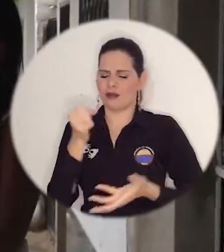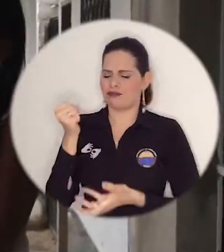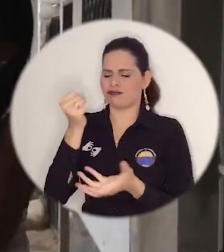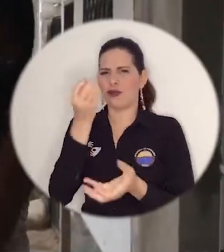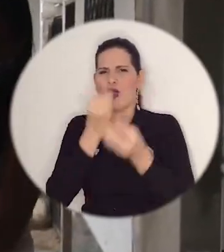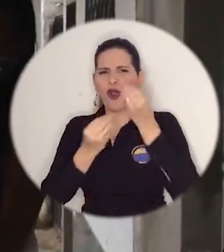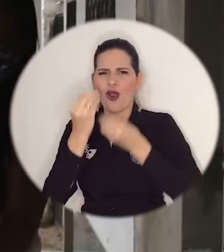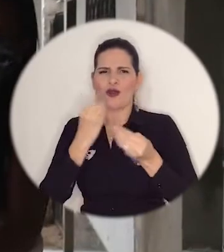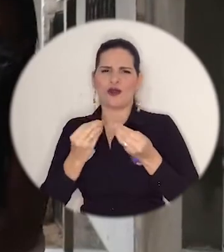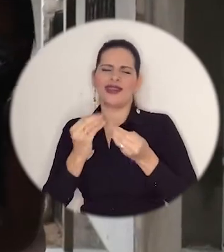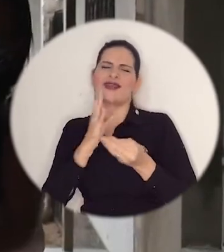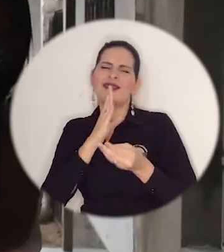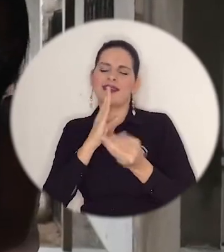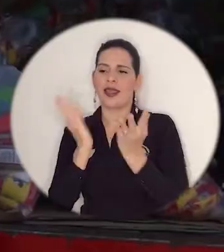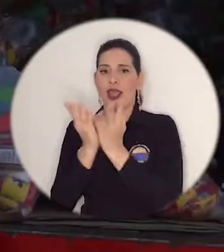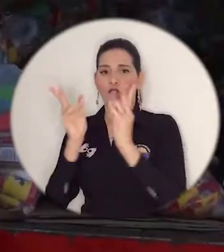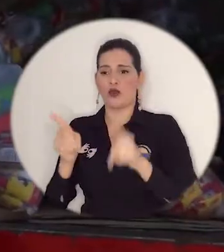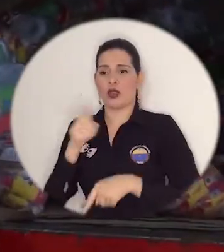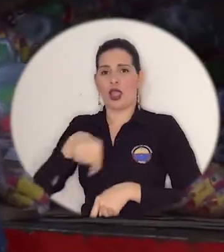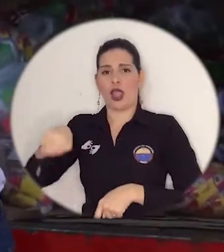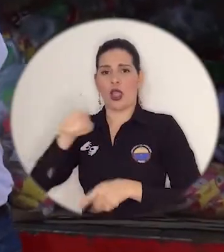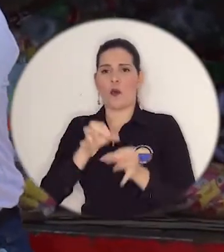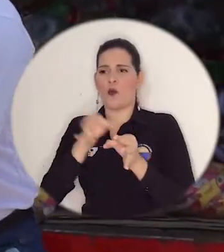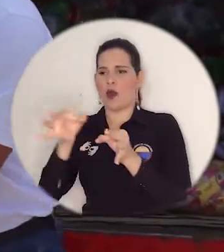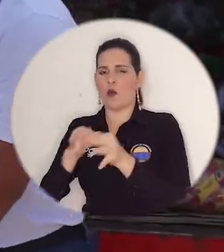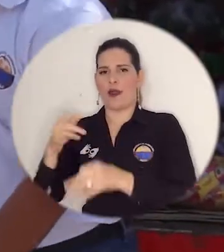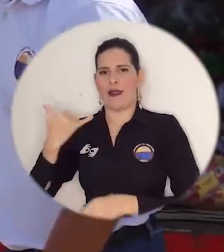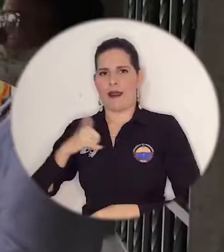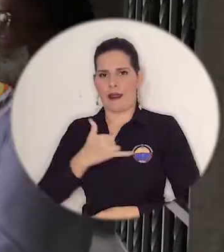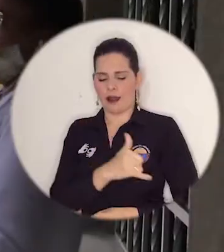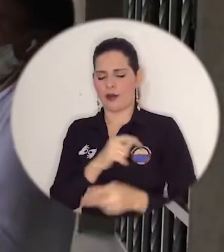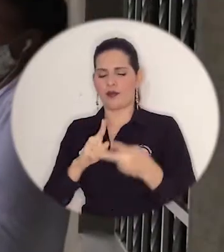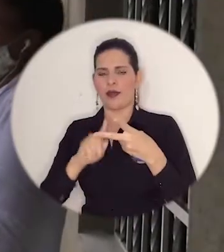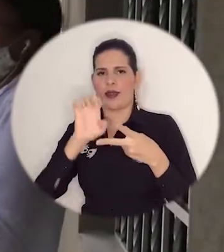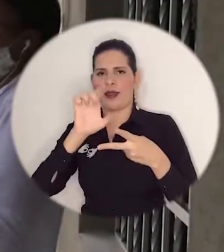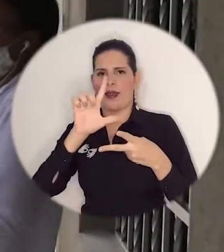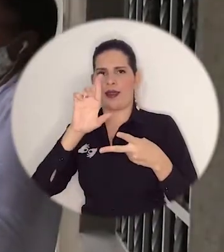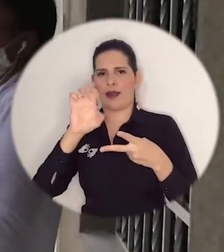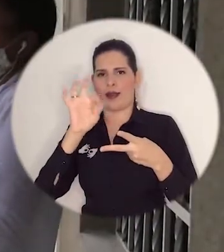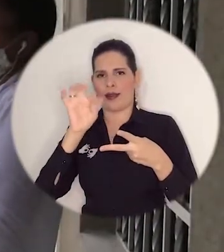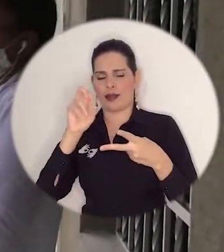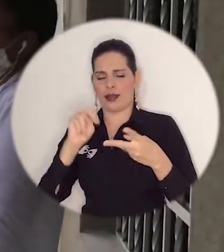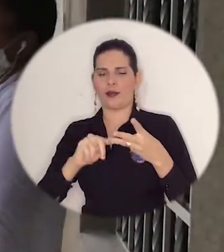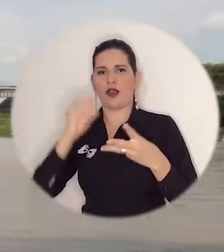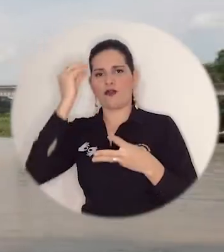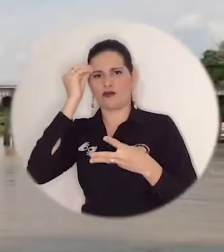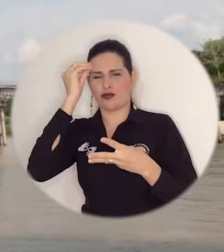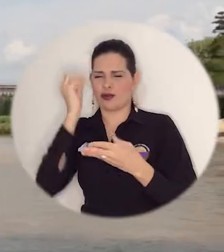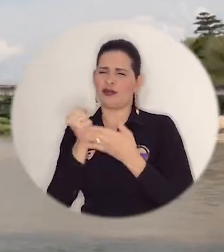Aracataca, el Retén y Fundación, que se han visto afectados con esta ola invernal.